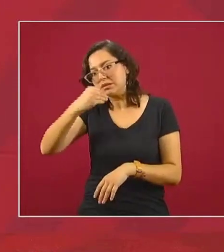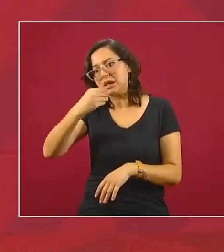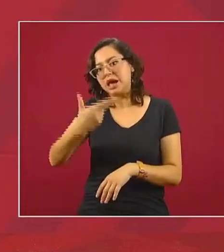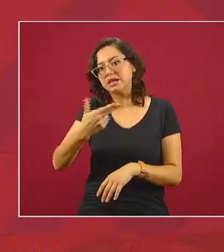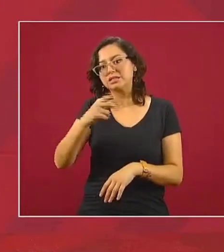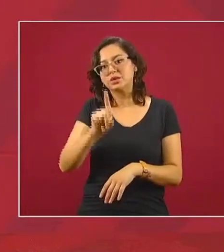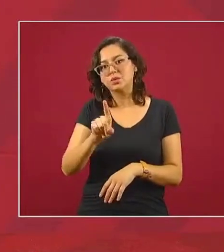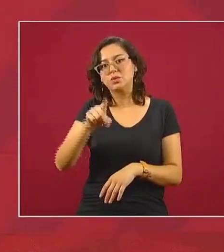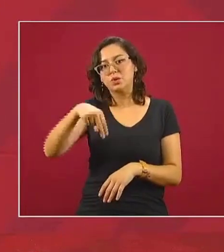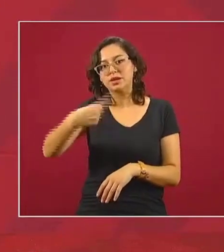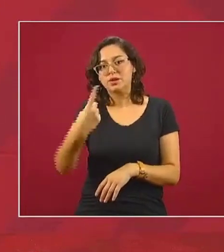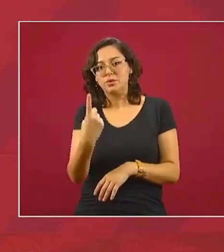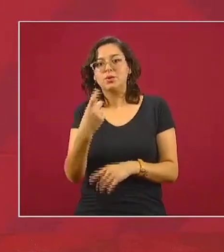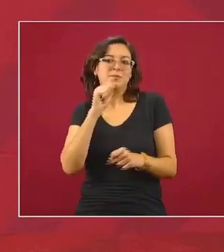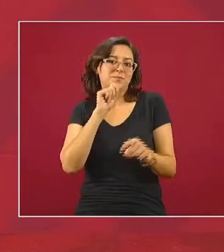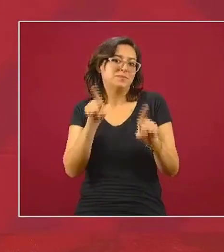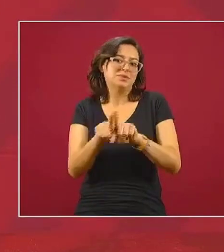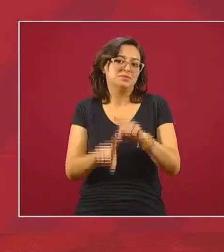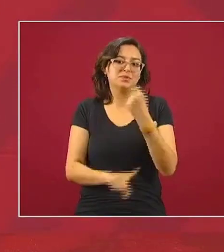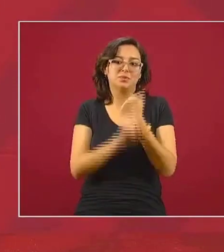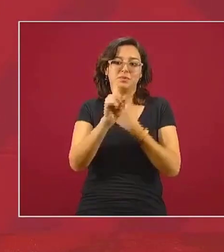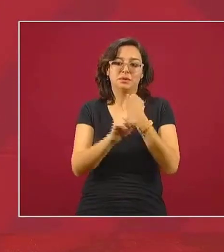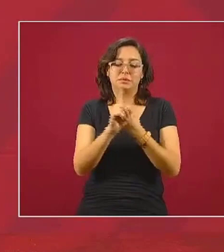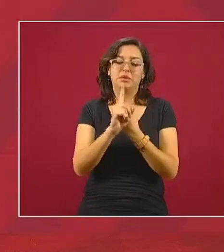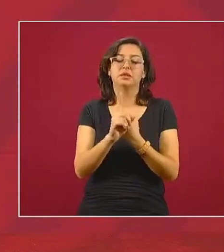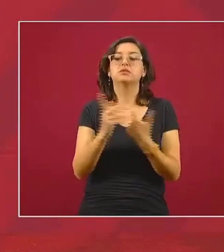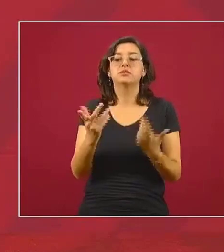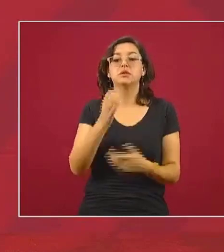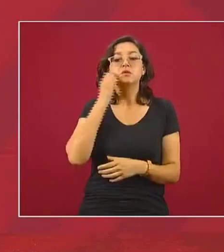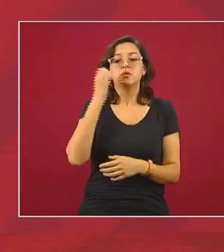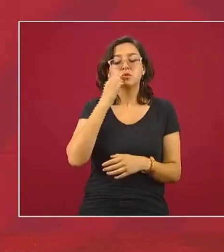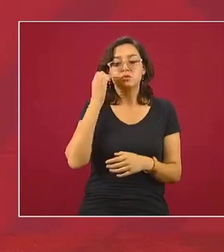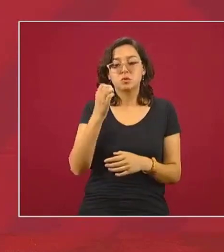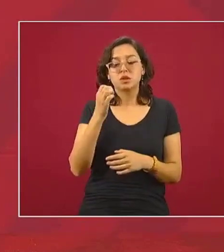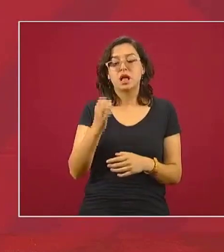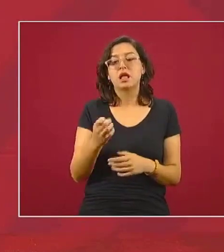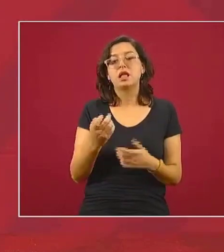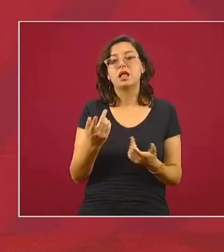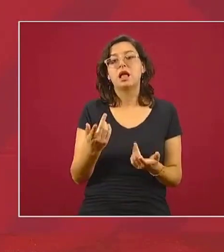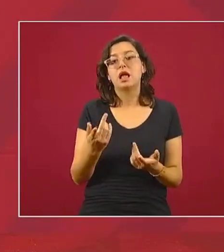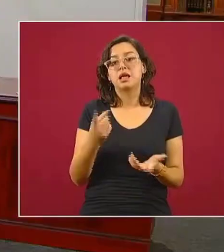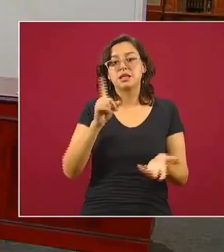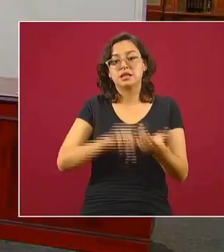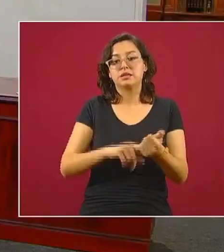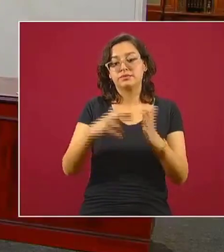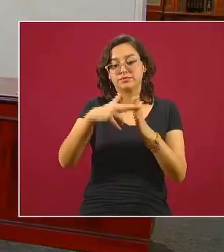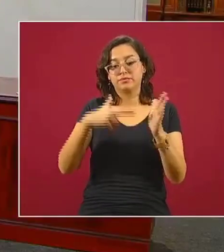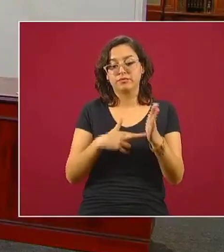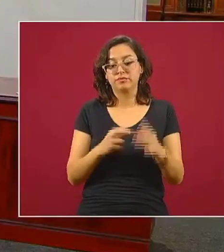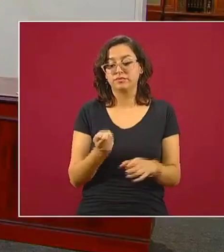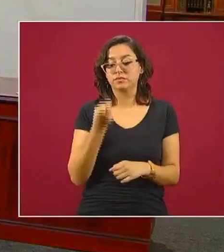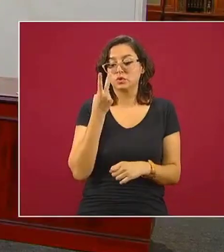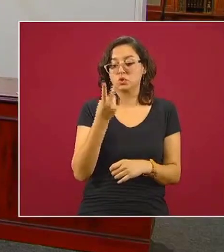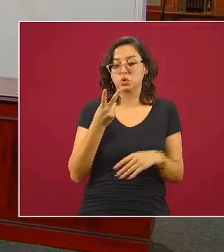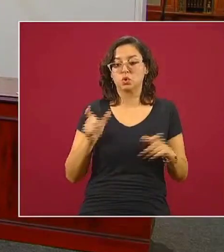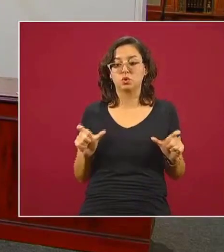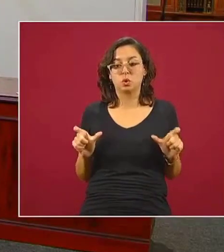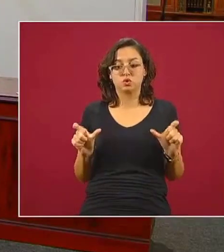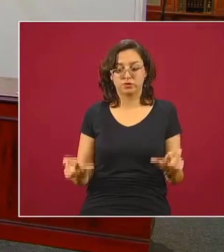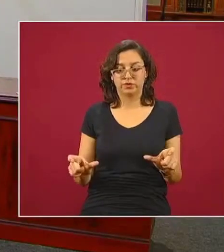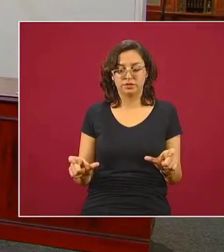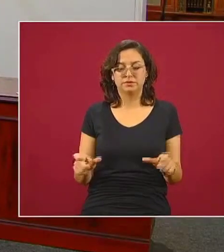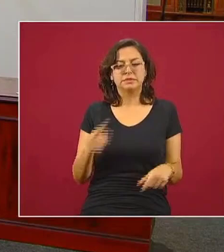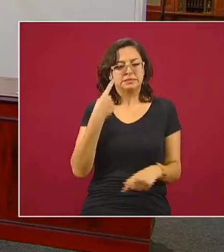vamos a poner dos filtros un filtro familiar en donde le vamos a pedir la